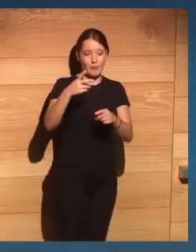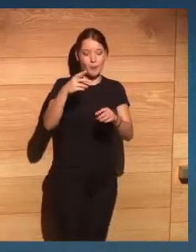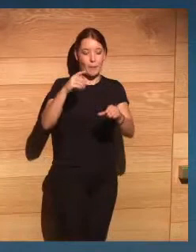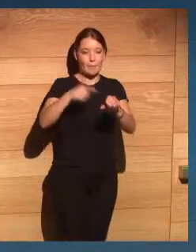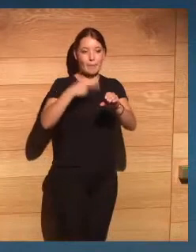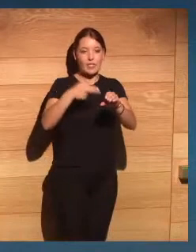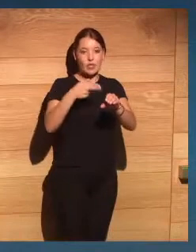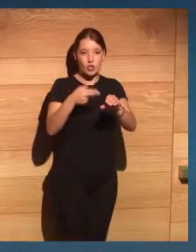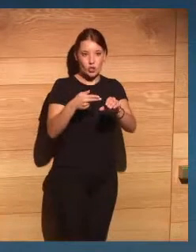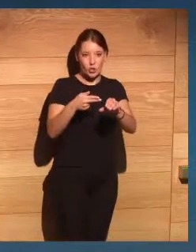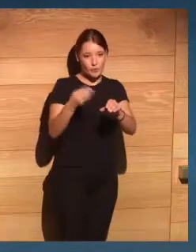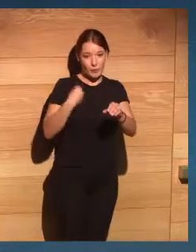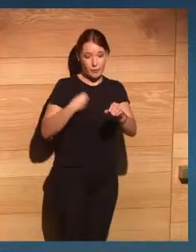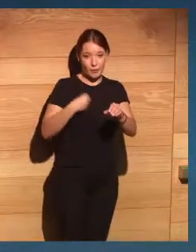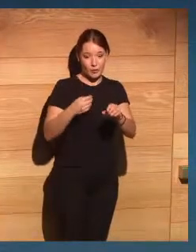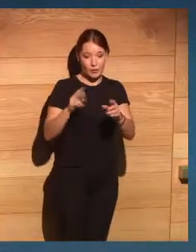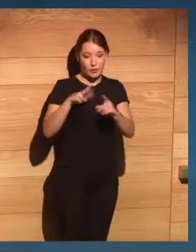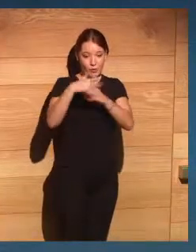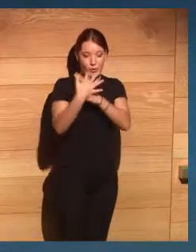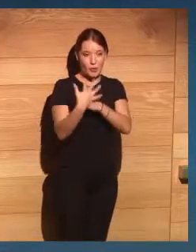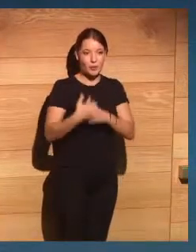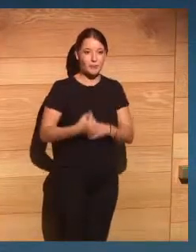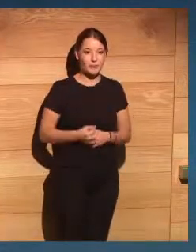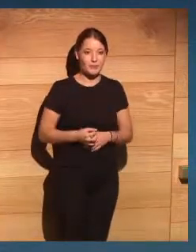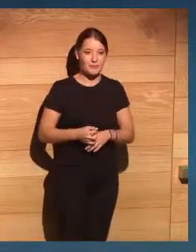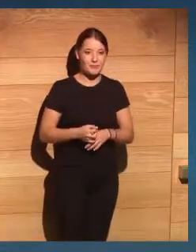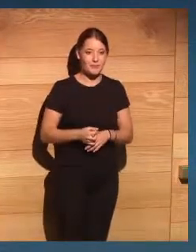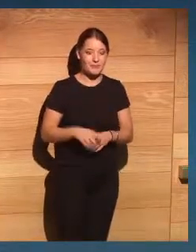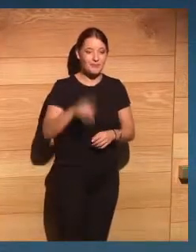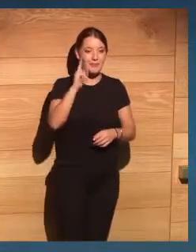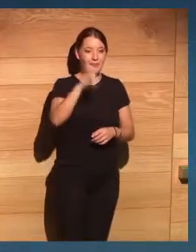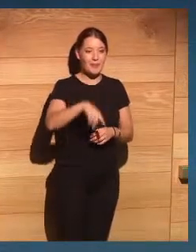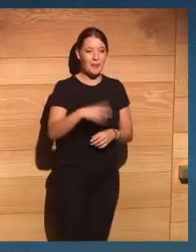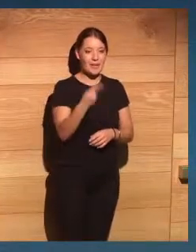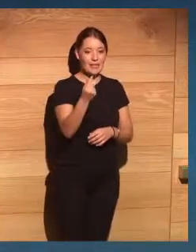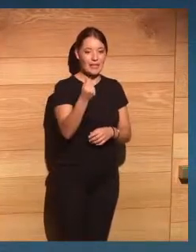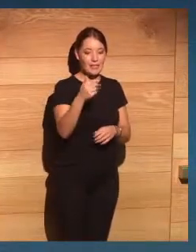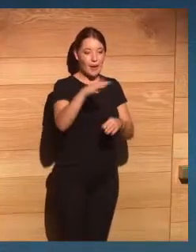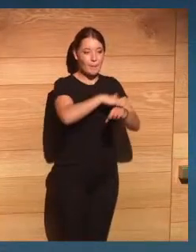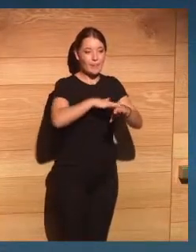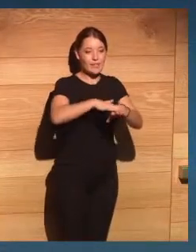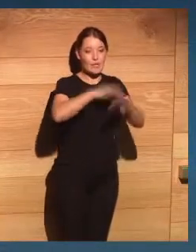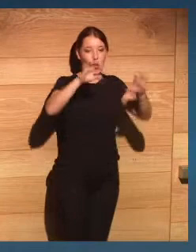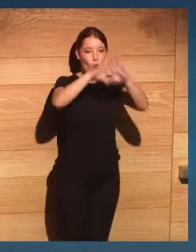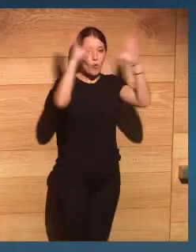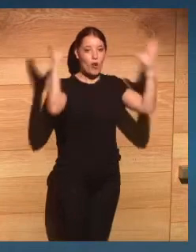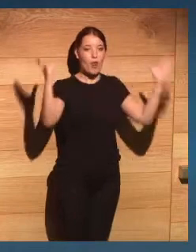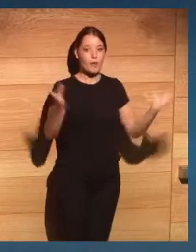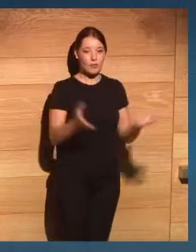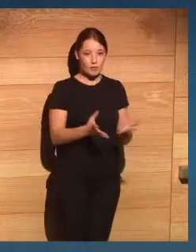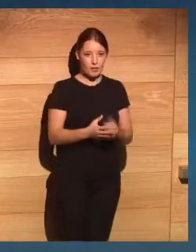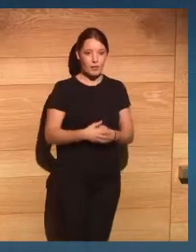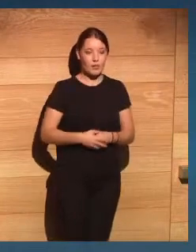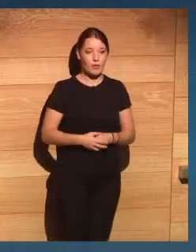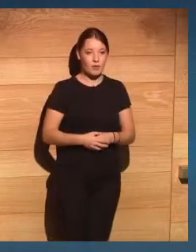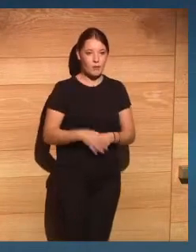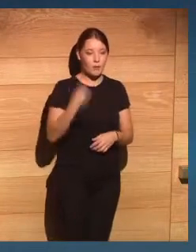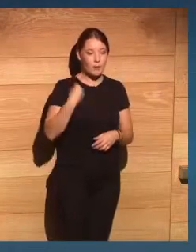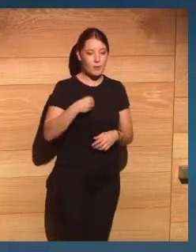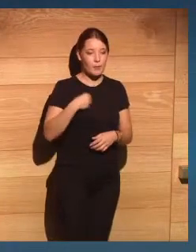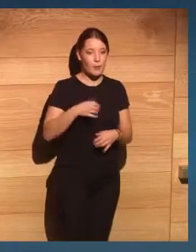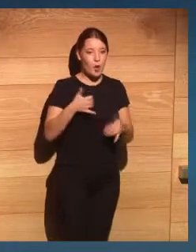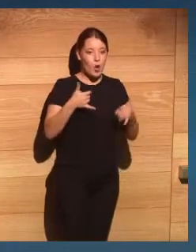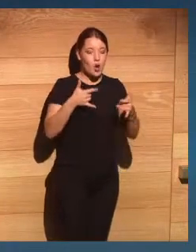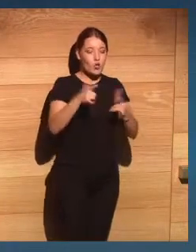habla algo al respecto y luego sobre todo sobre esa renta básica universal en lo que es el auge de los robots